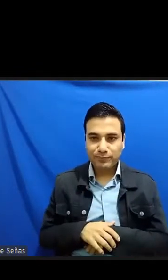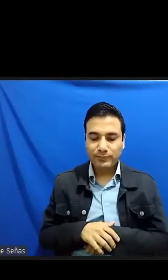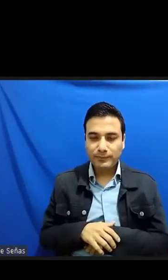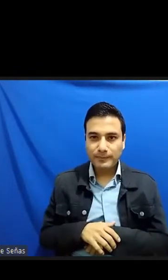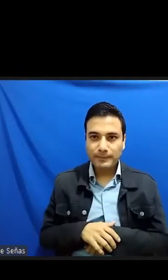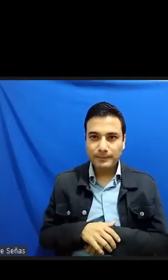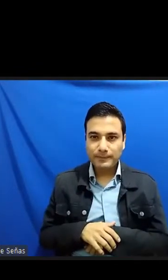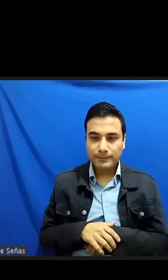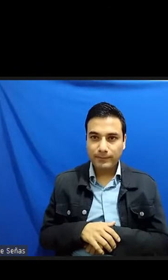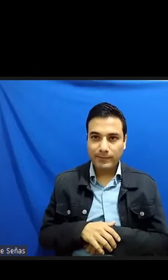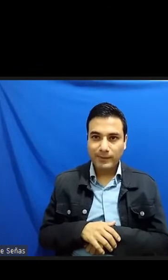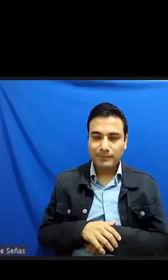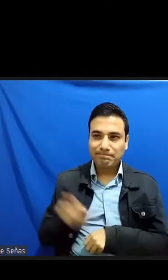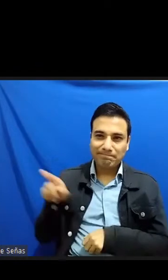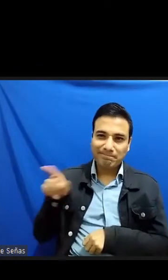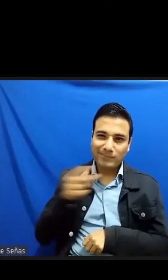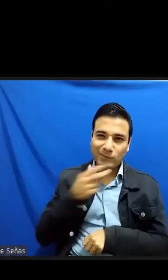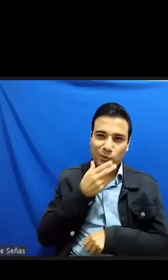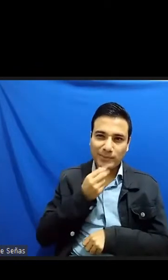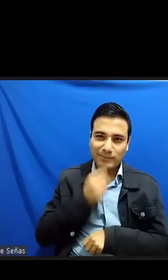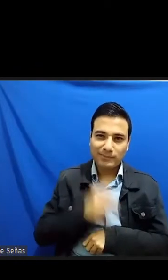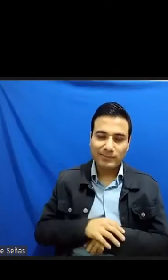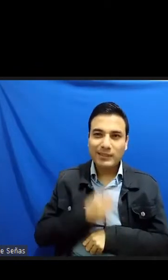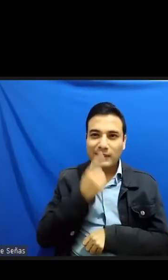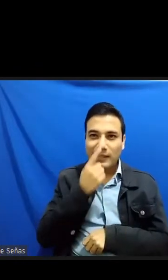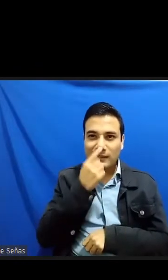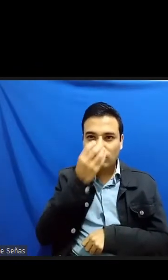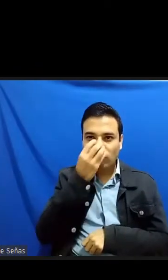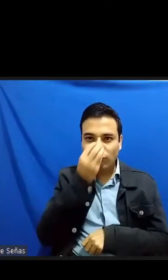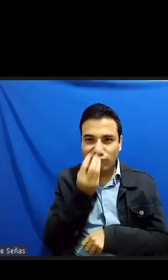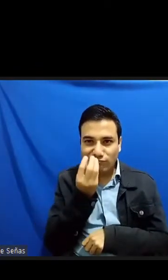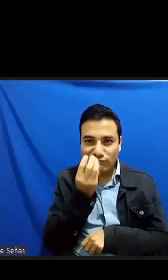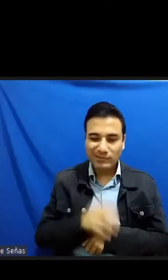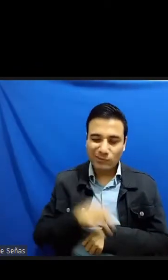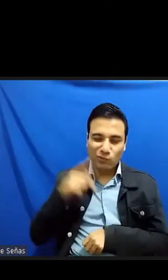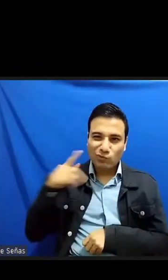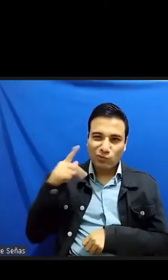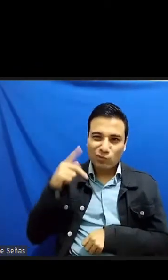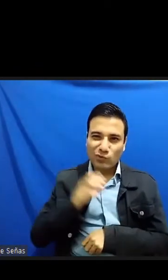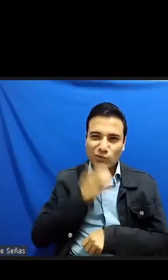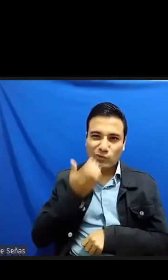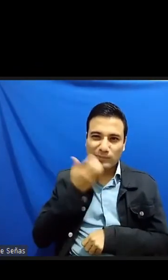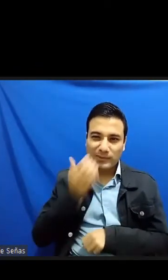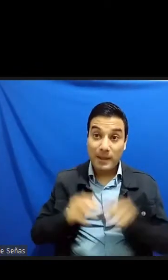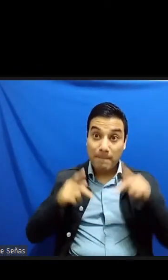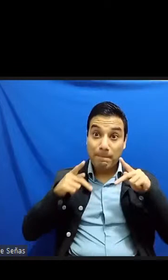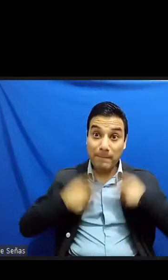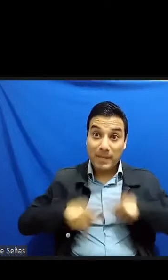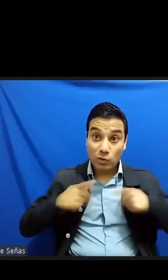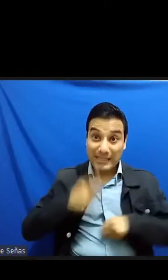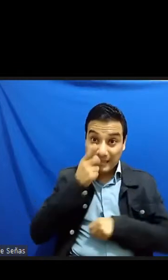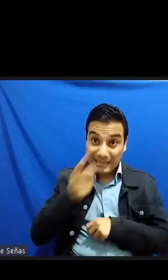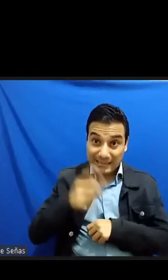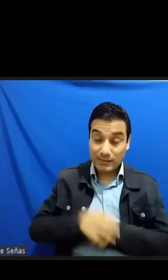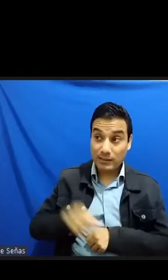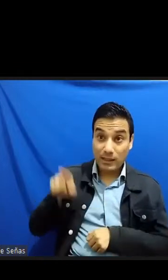nariz de Shiki Nagaoka para muchos el escritor de ficción por excelencia muchas